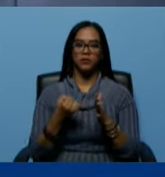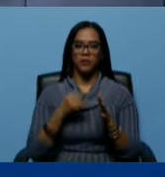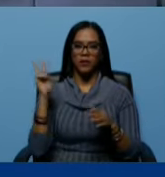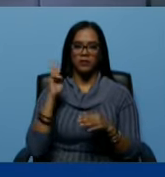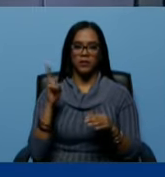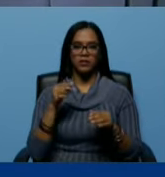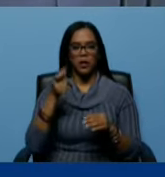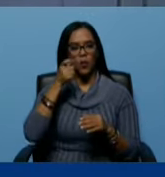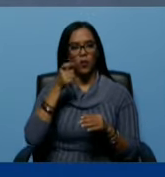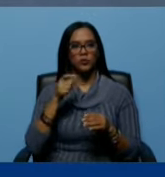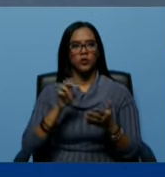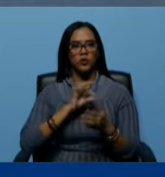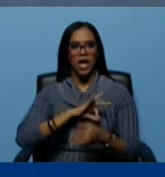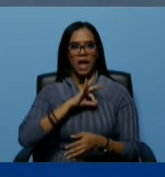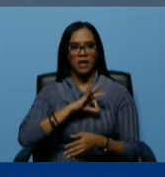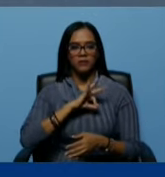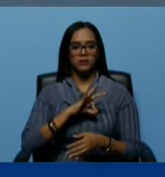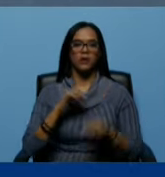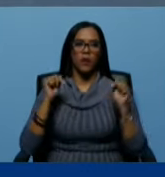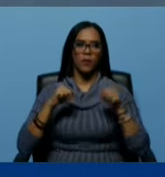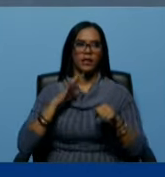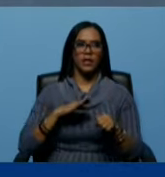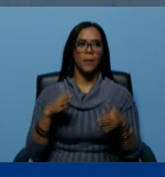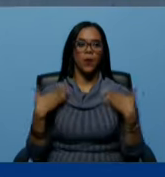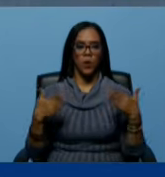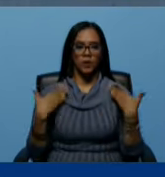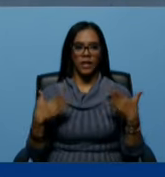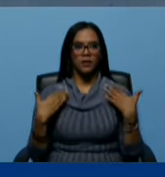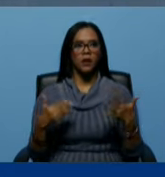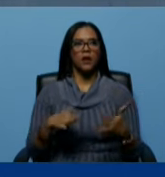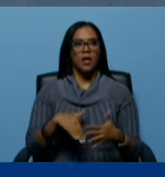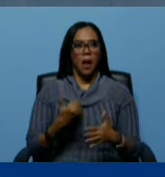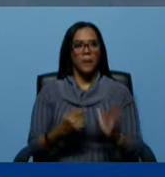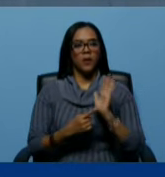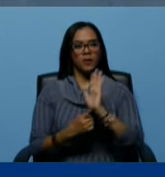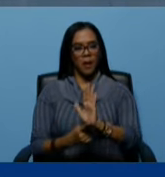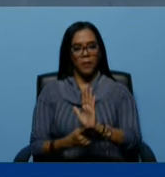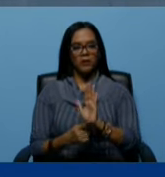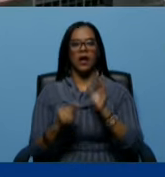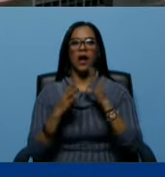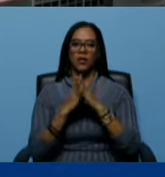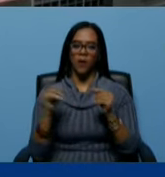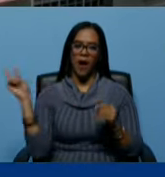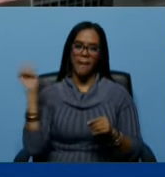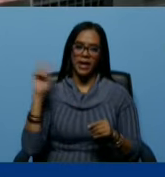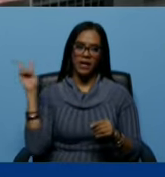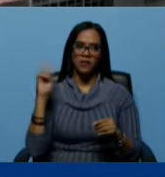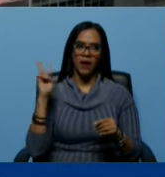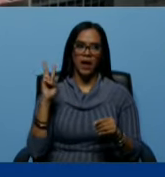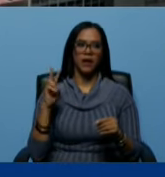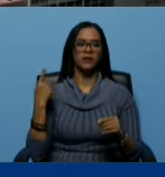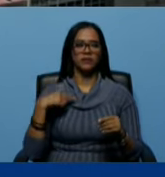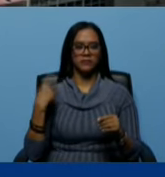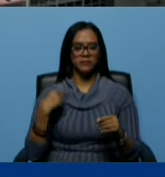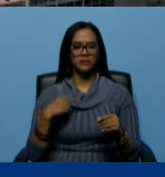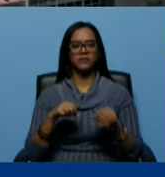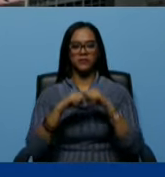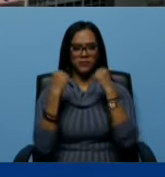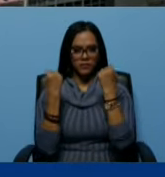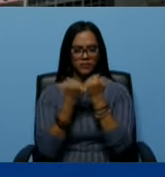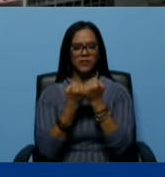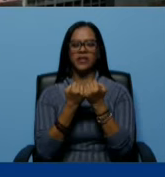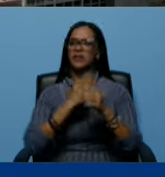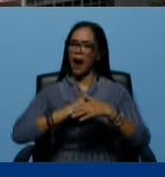hoy nos encontramos realmente contentos de poder demostrarle a toda Venezuela que contamos con una sala de